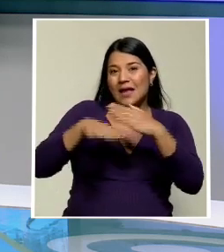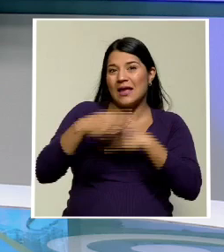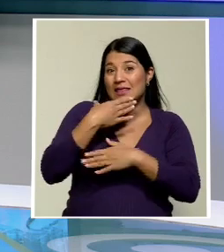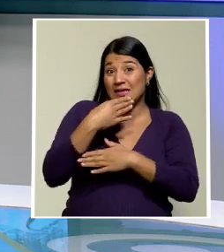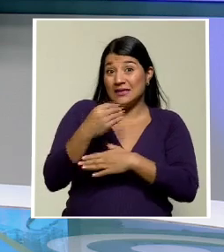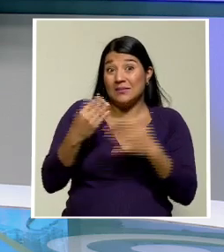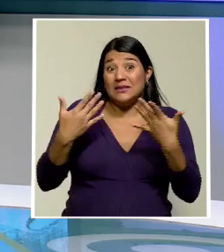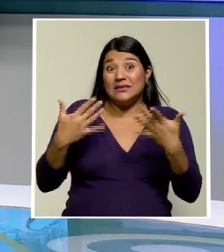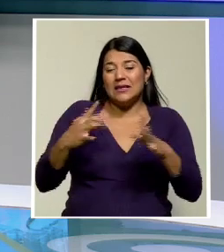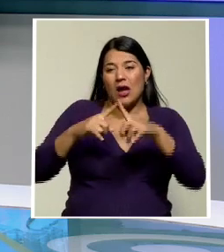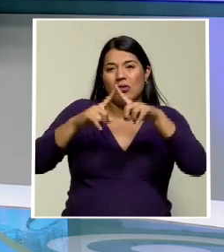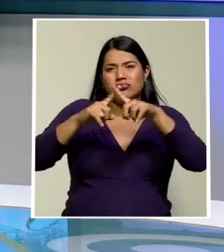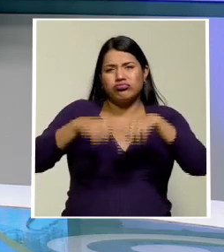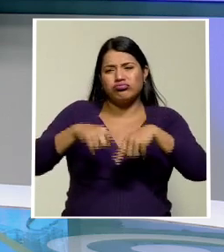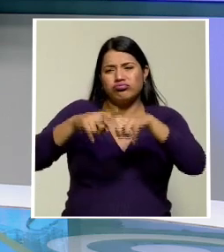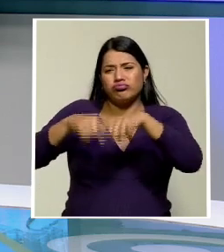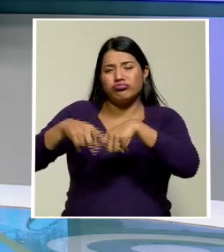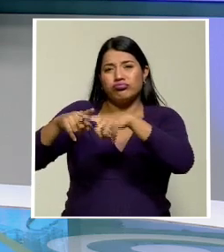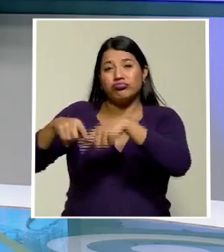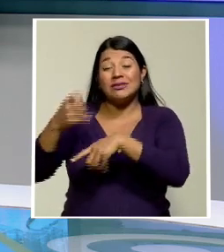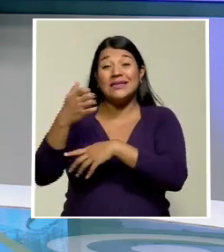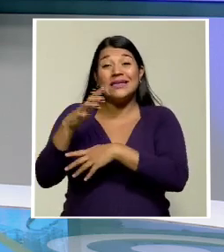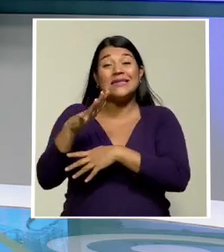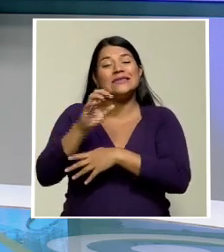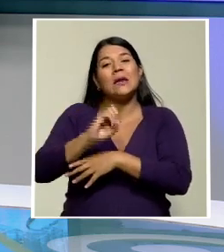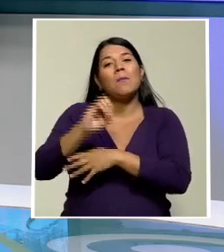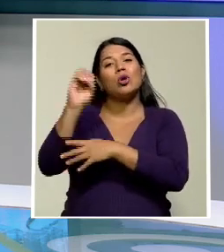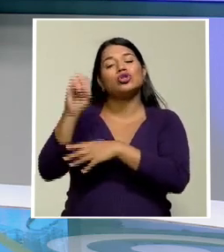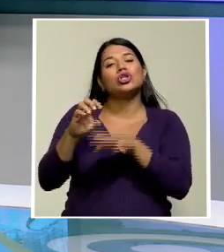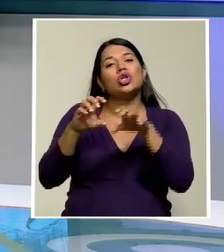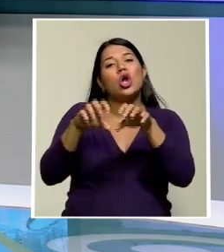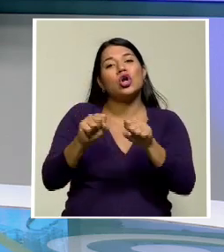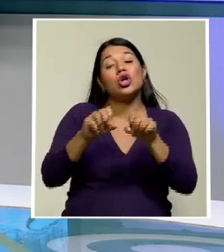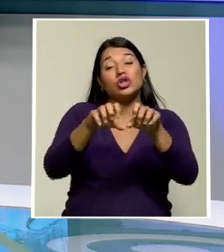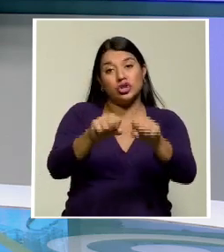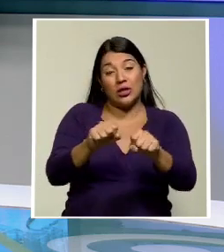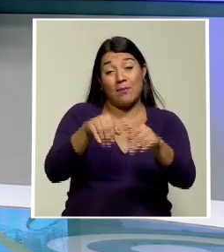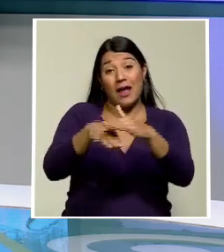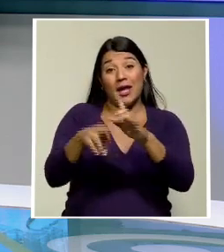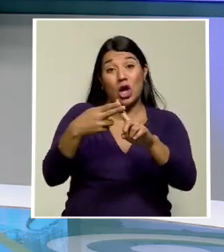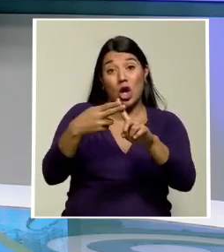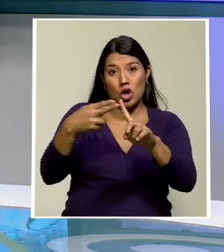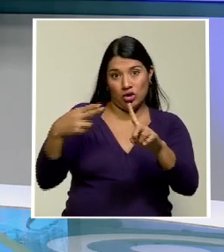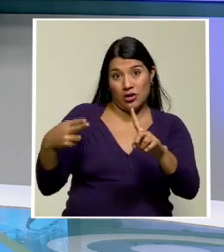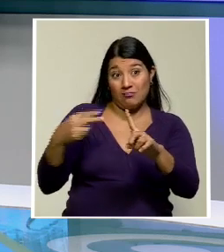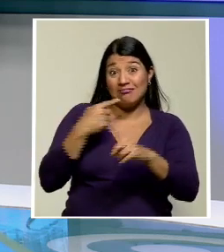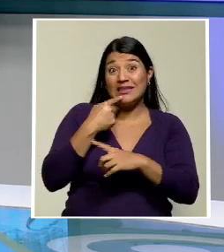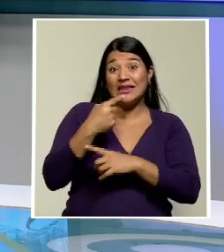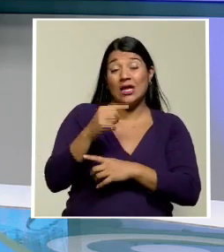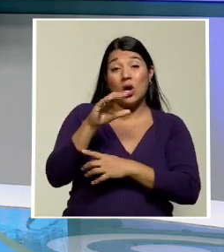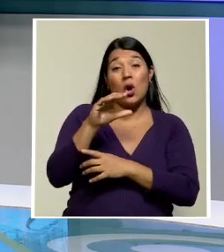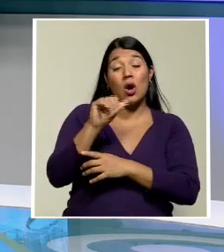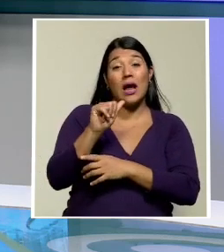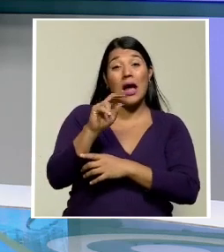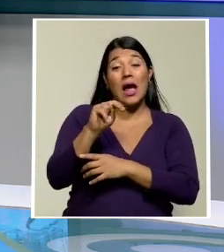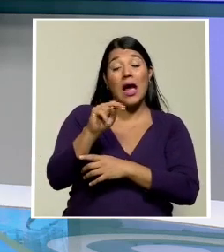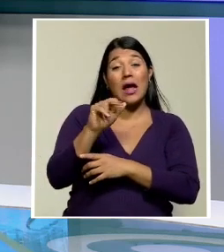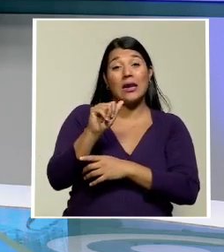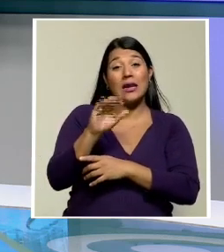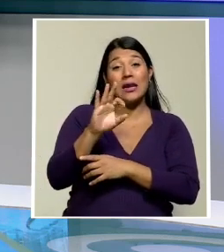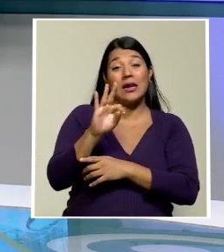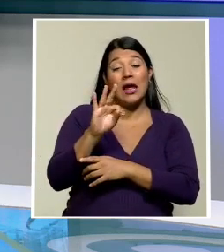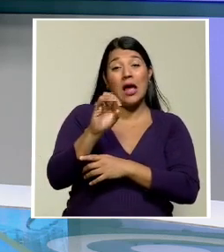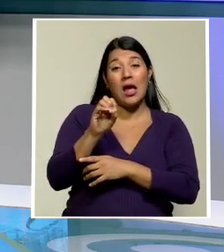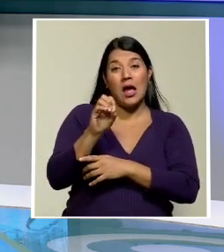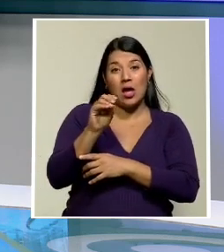cancelaciones o reservas. Según indican los representantes de Canatur, el ingreso al país por turismo ronda los 4 mil